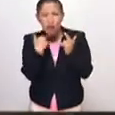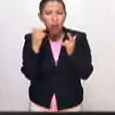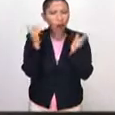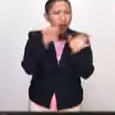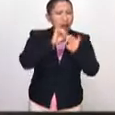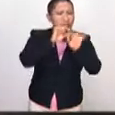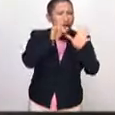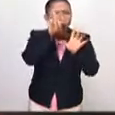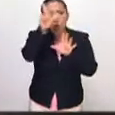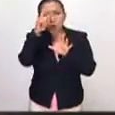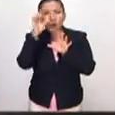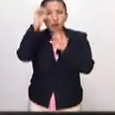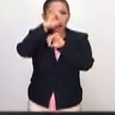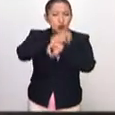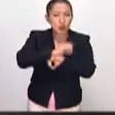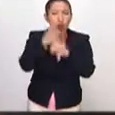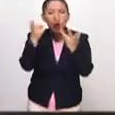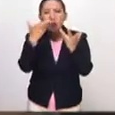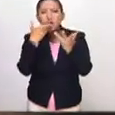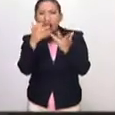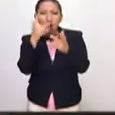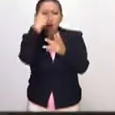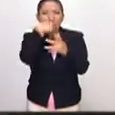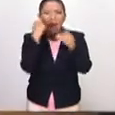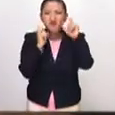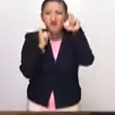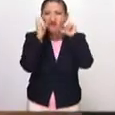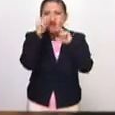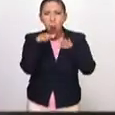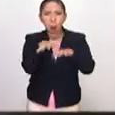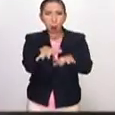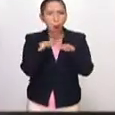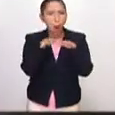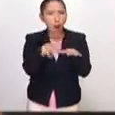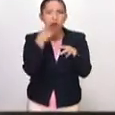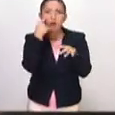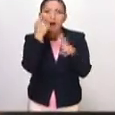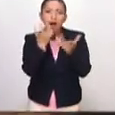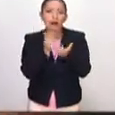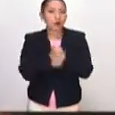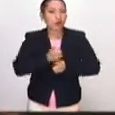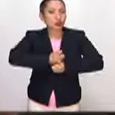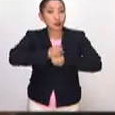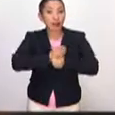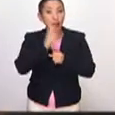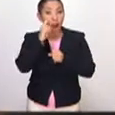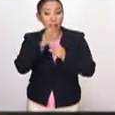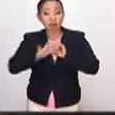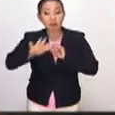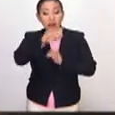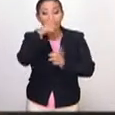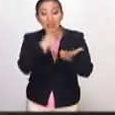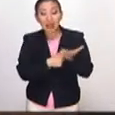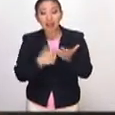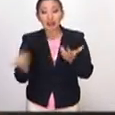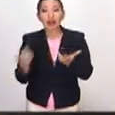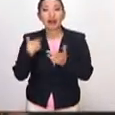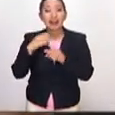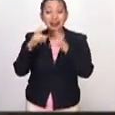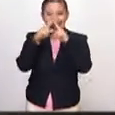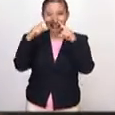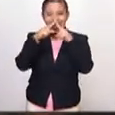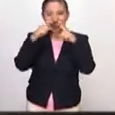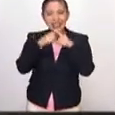teatralidad, de efectismo, que precisamente iba a ocupar un espacio fundamental dentro de la Capilla de San Andrés de los Flamencos,